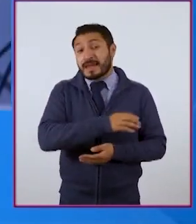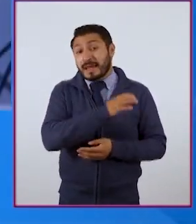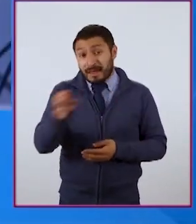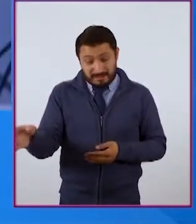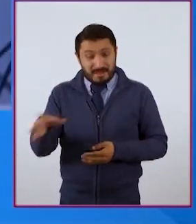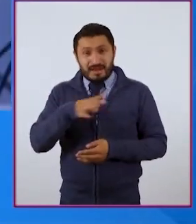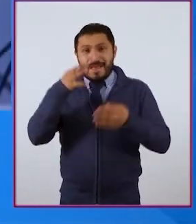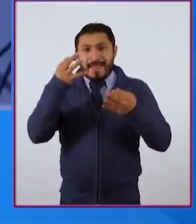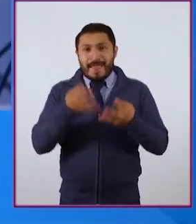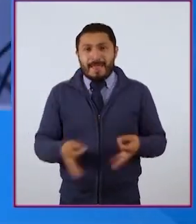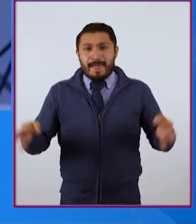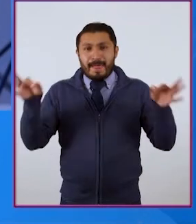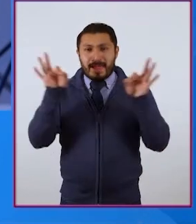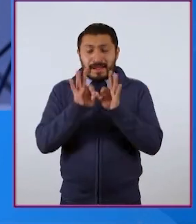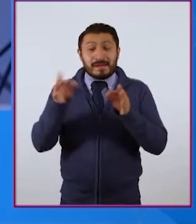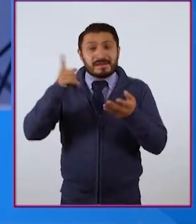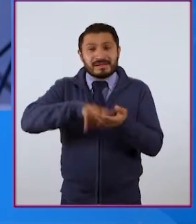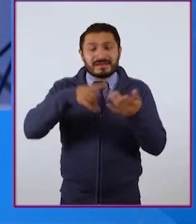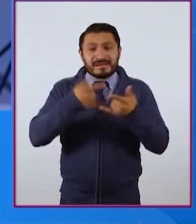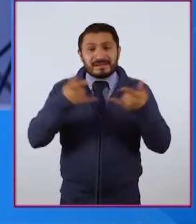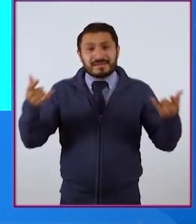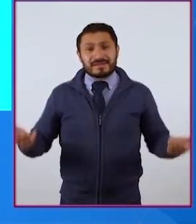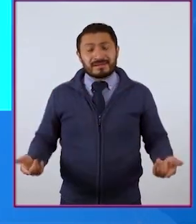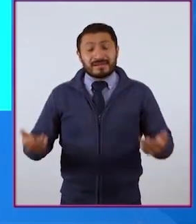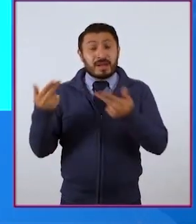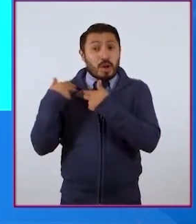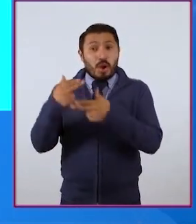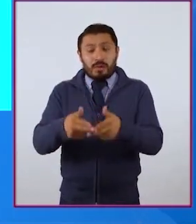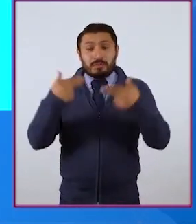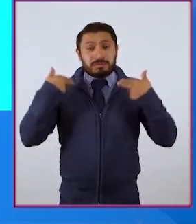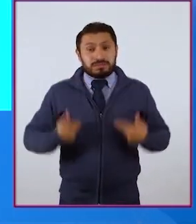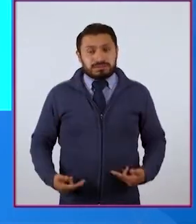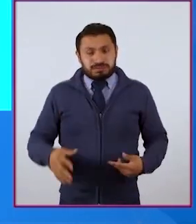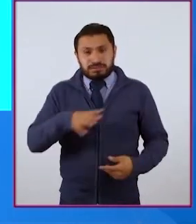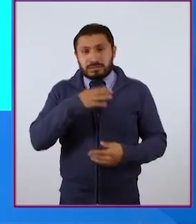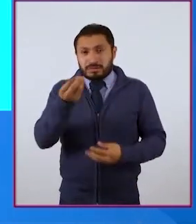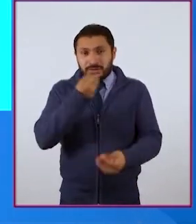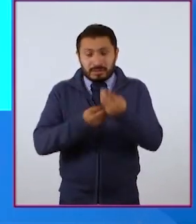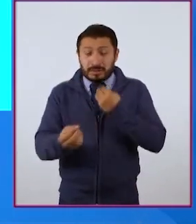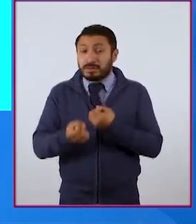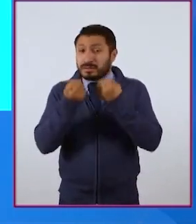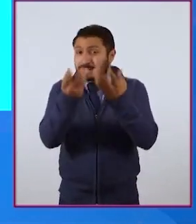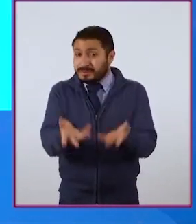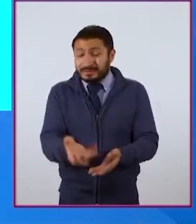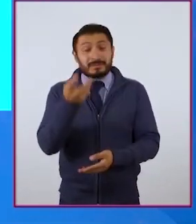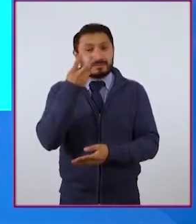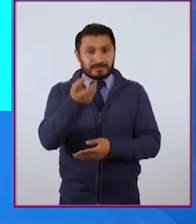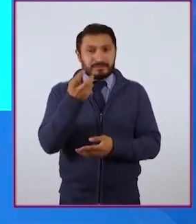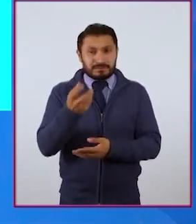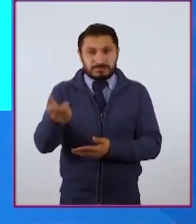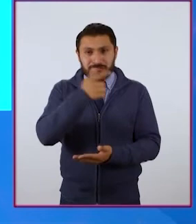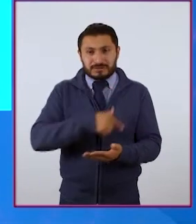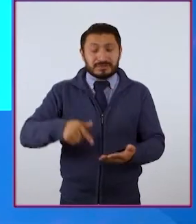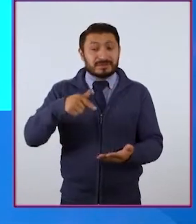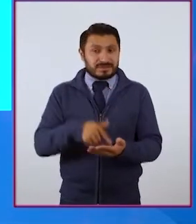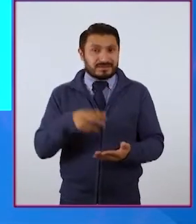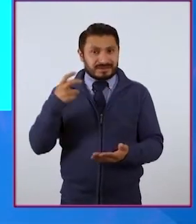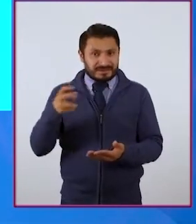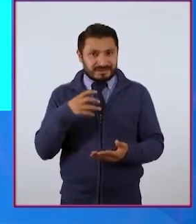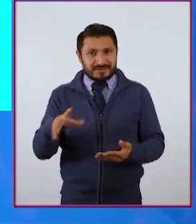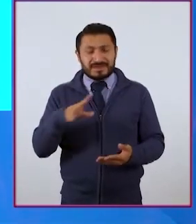tenido un papel primordial en la historia de la humanidad, el de brindarnos alimentos. Por eso, el espacio ahí